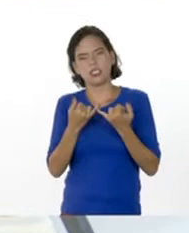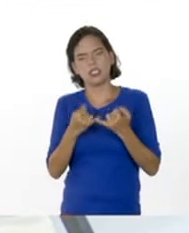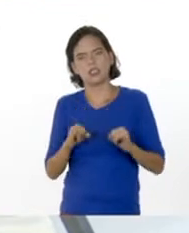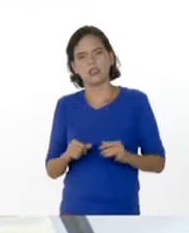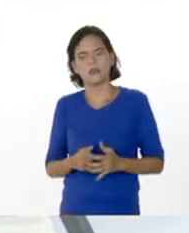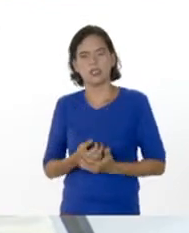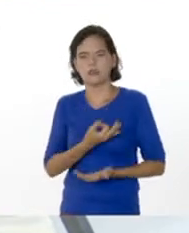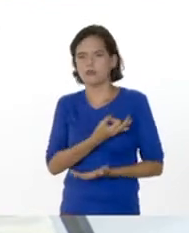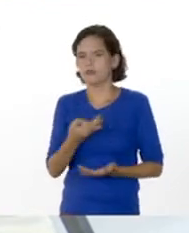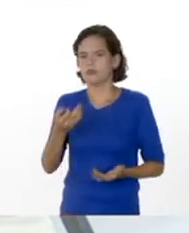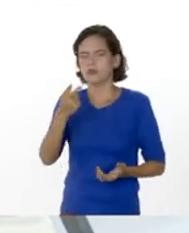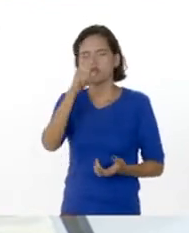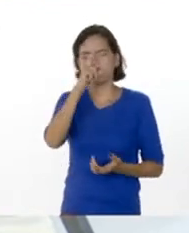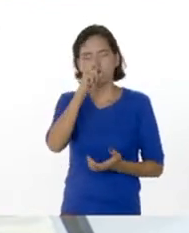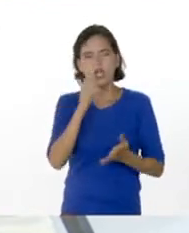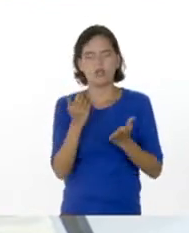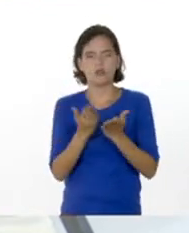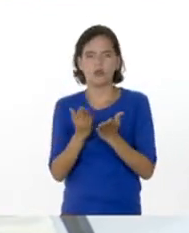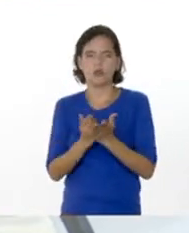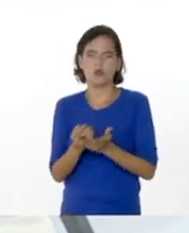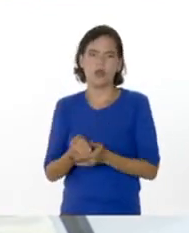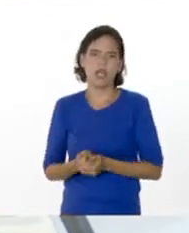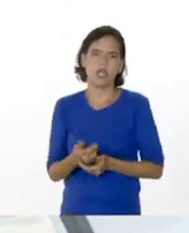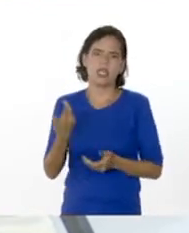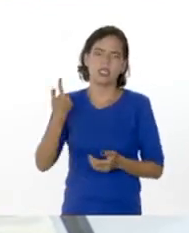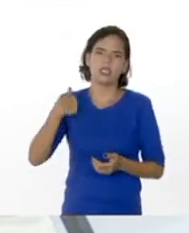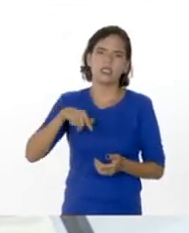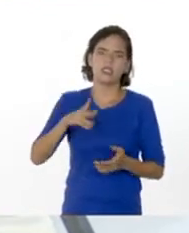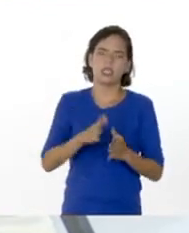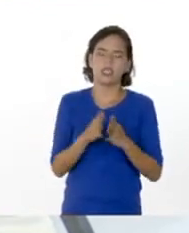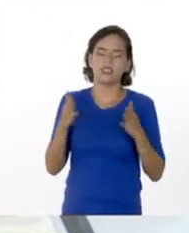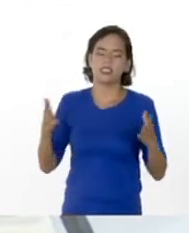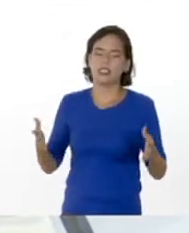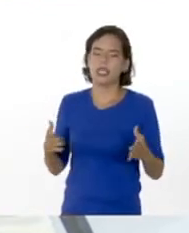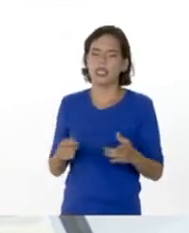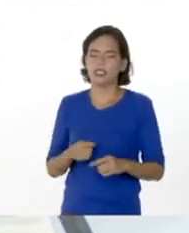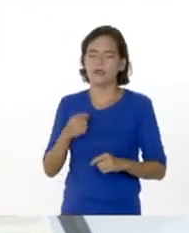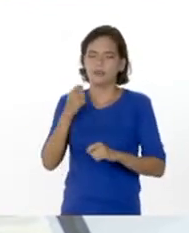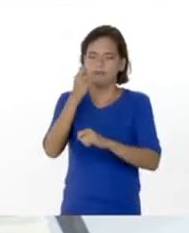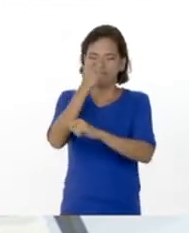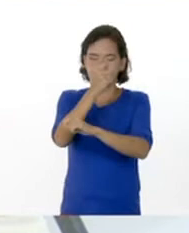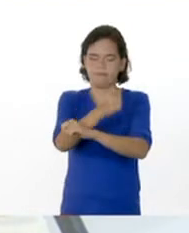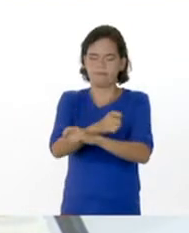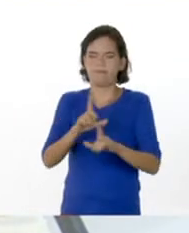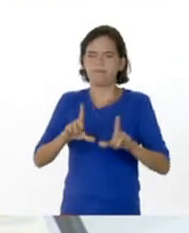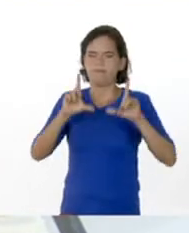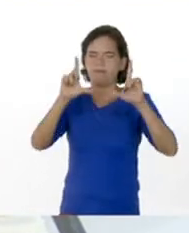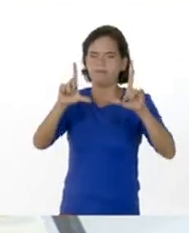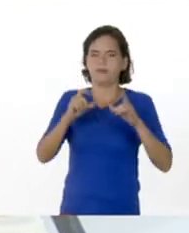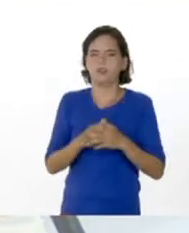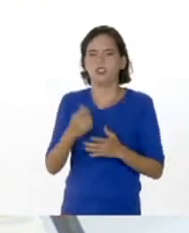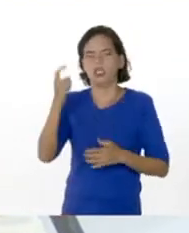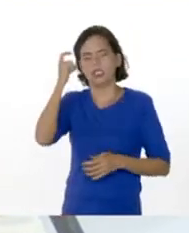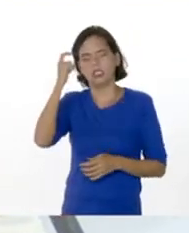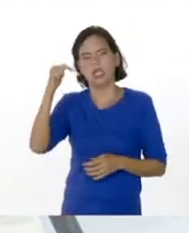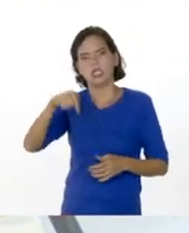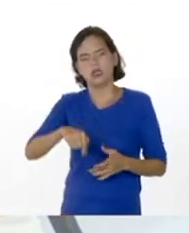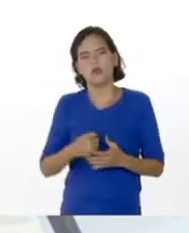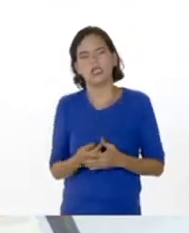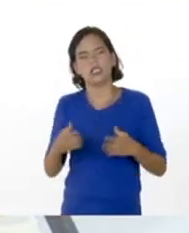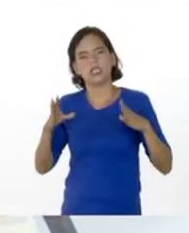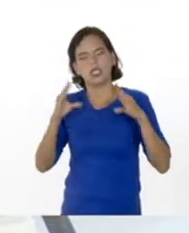culminar con éxito su año escolar y obtener esa gran meta como lo es su título de bachiller. El día de hoy